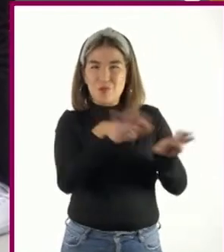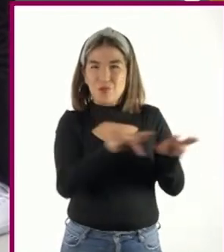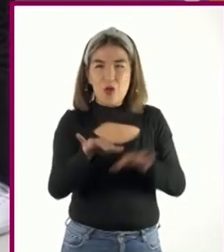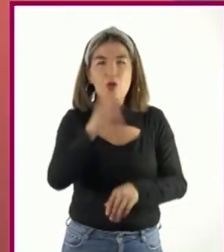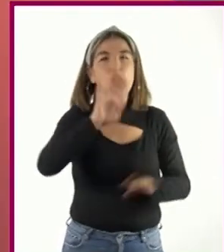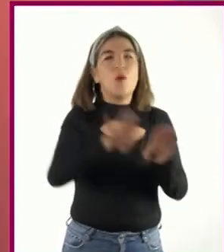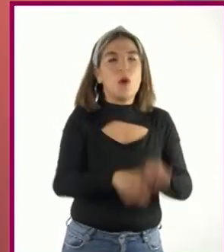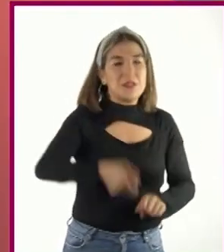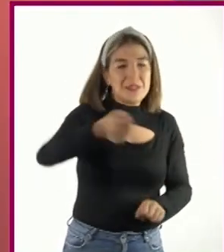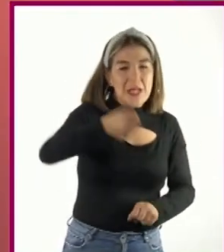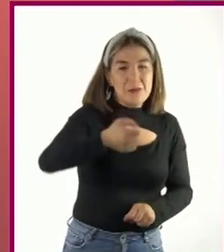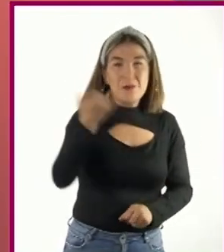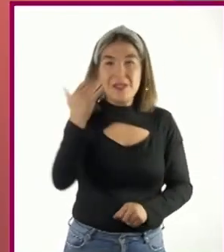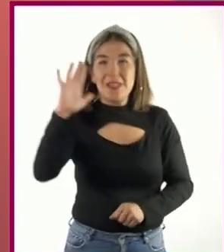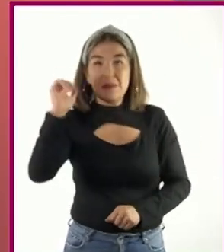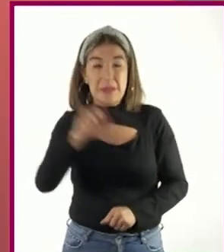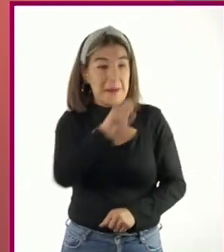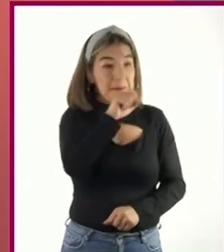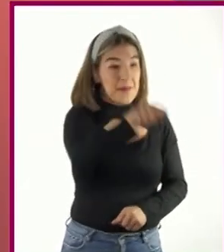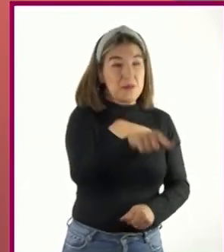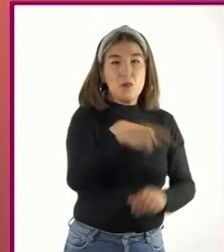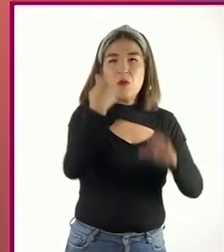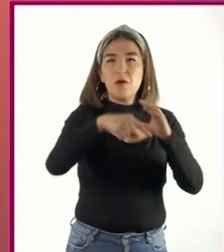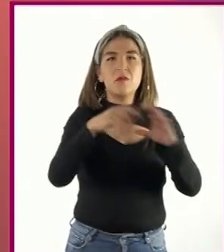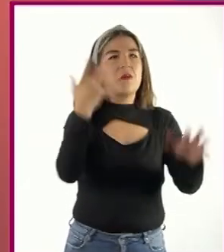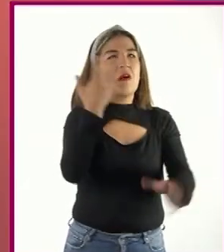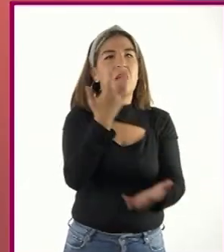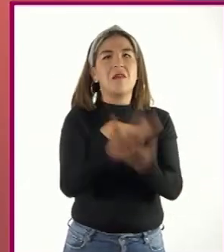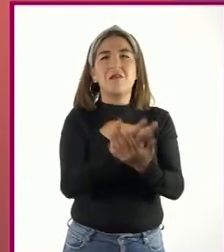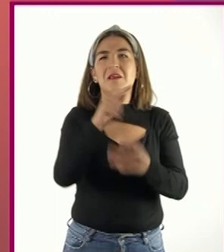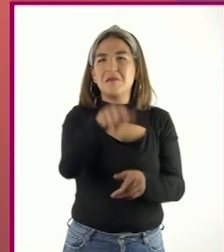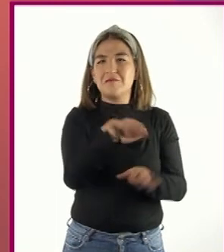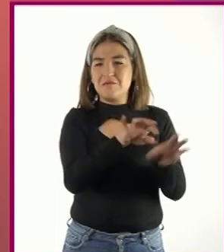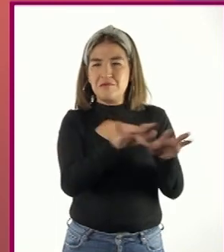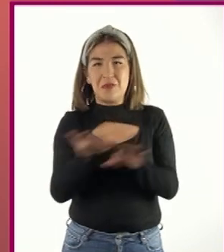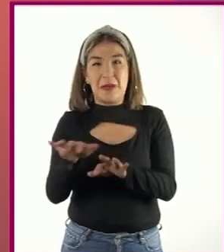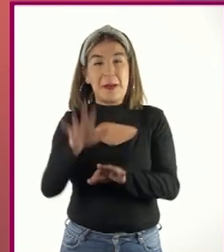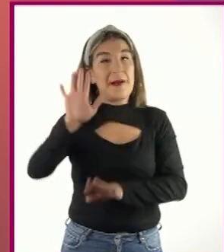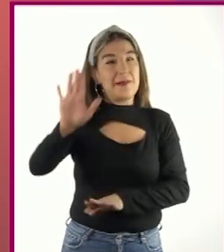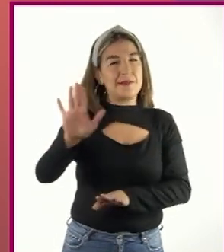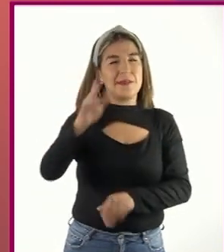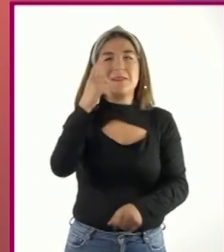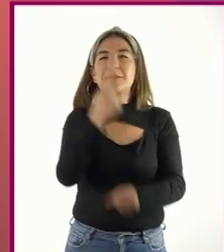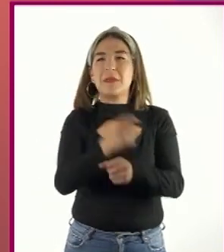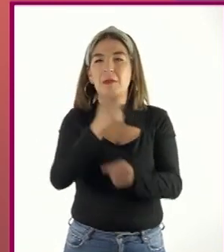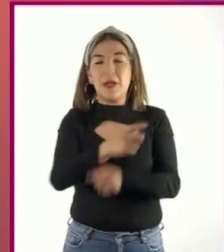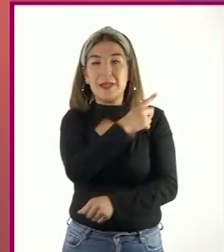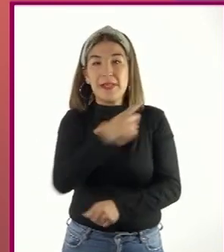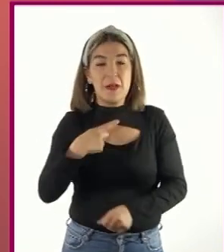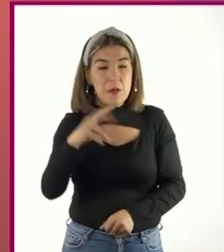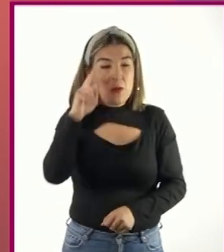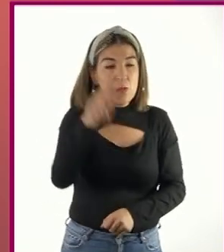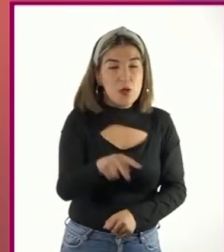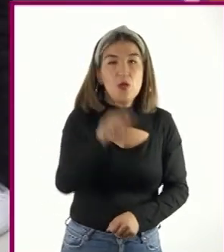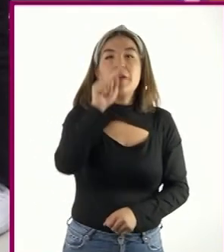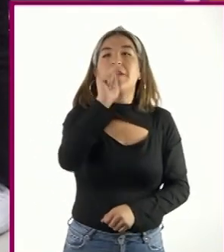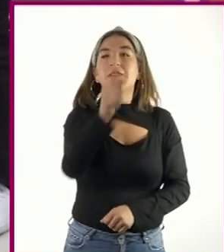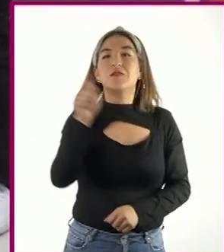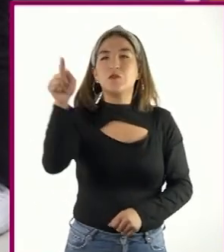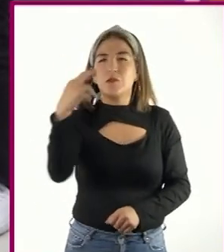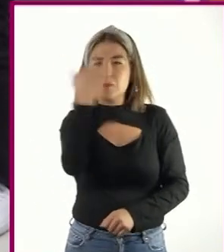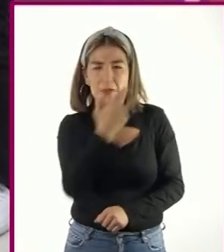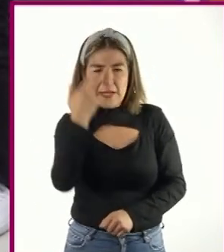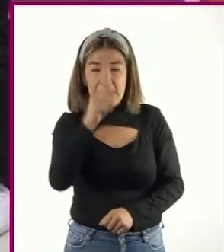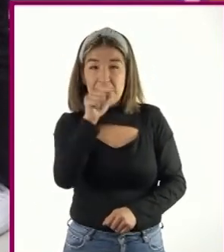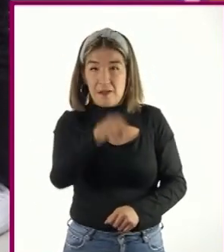despedida, el mismo correo termina de redactarla. Pero ¡ojo! El chiste está en determinar